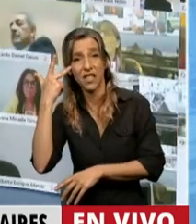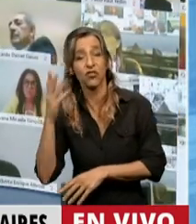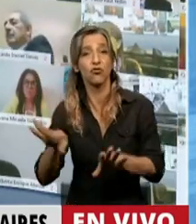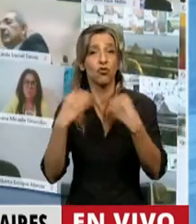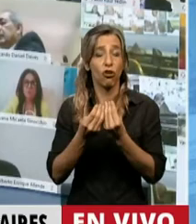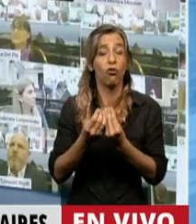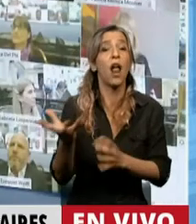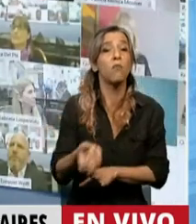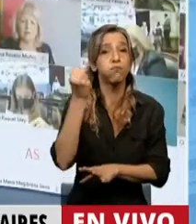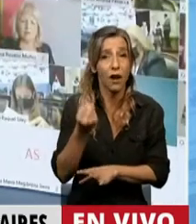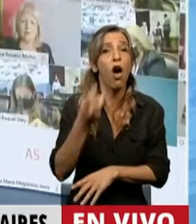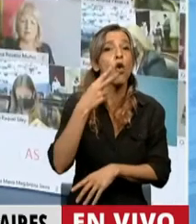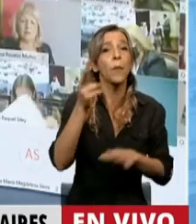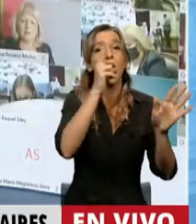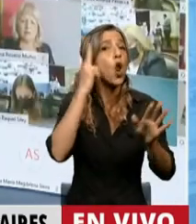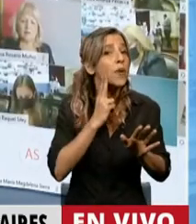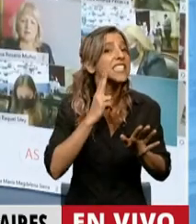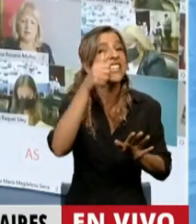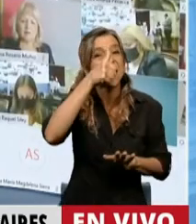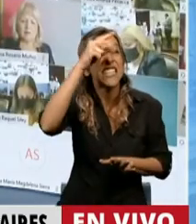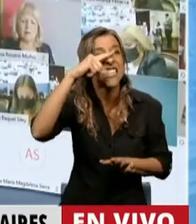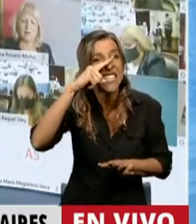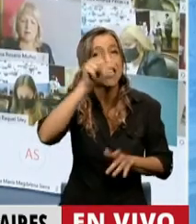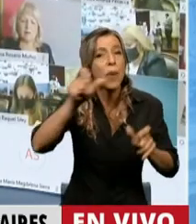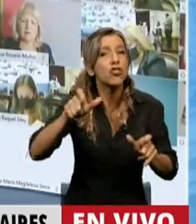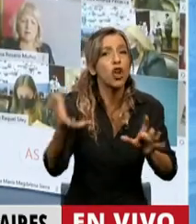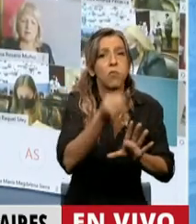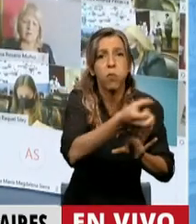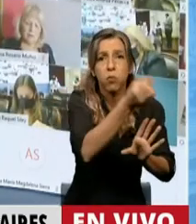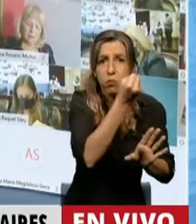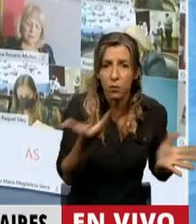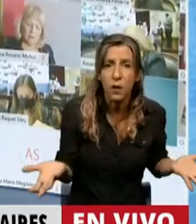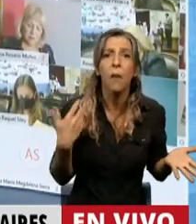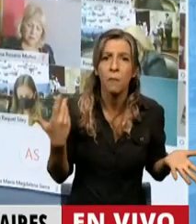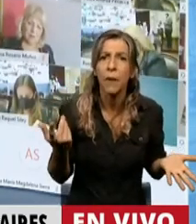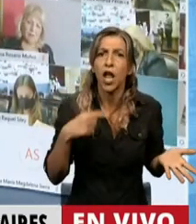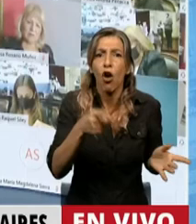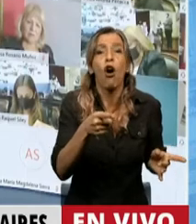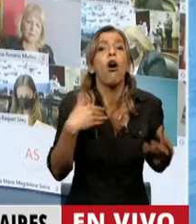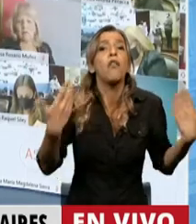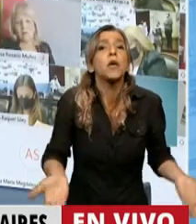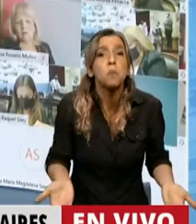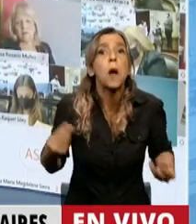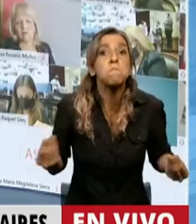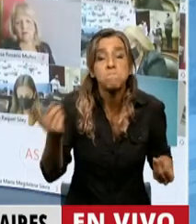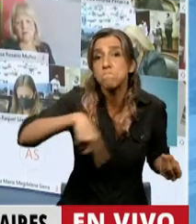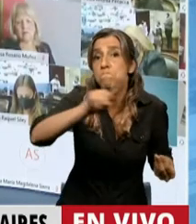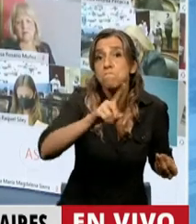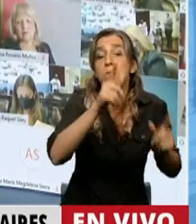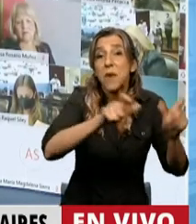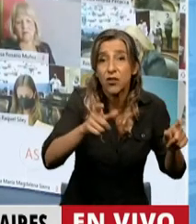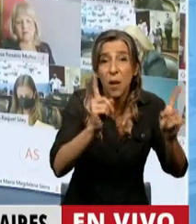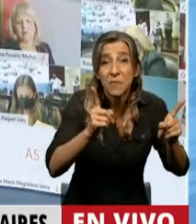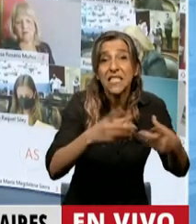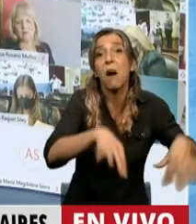personas en el país. Lo que no se dice es que ha pasado luego. Si esas personas no han sido nuevamente víctimas de esas redes,